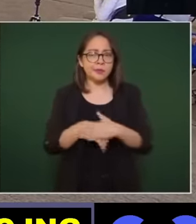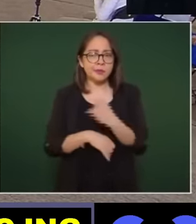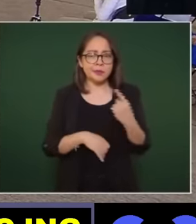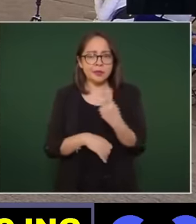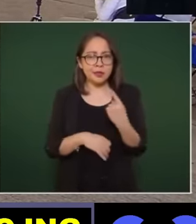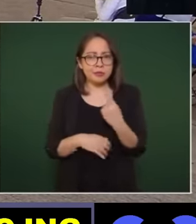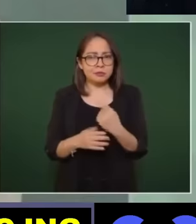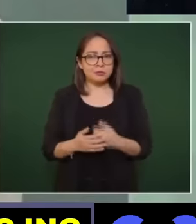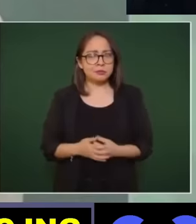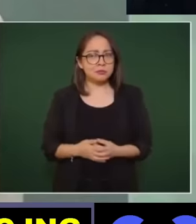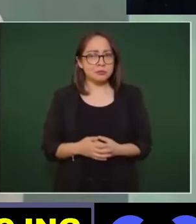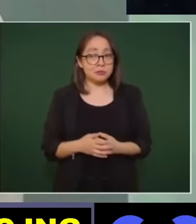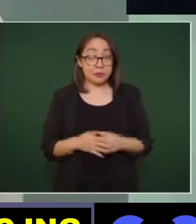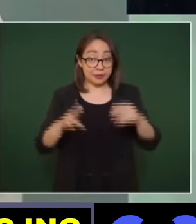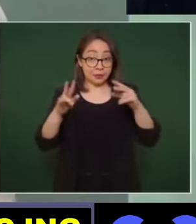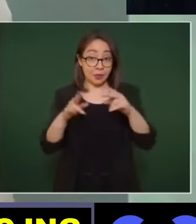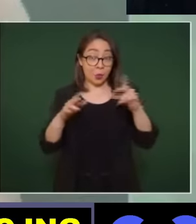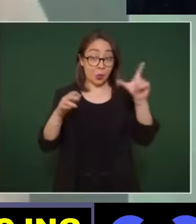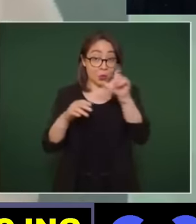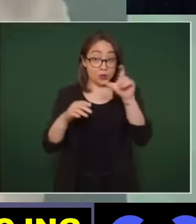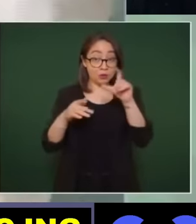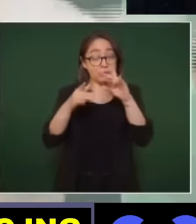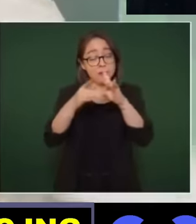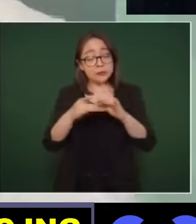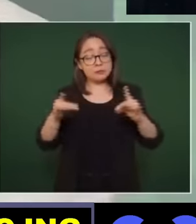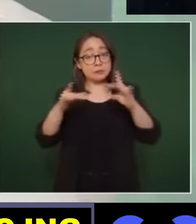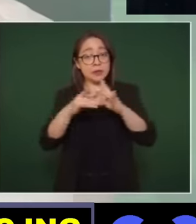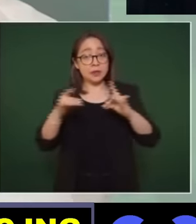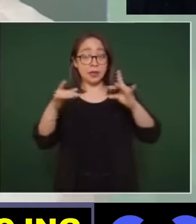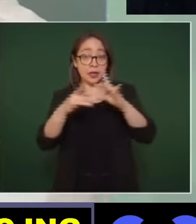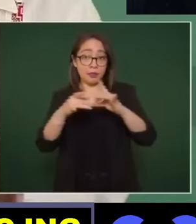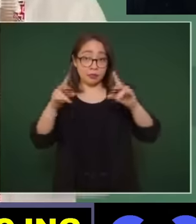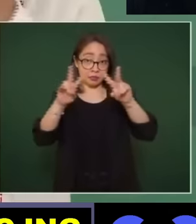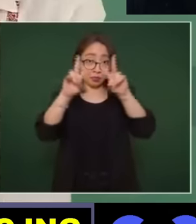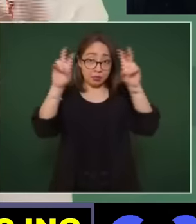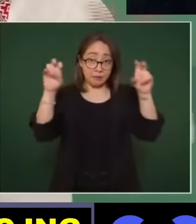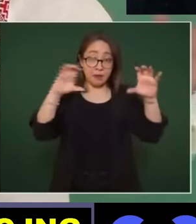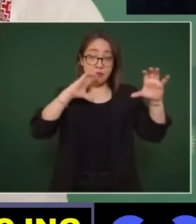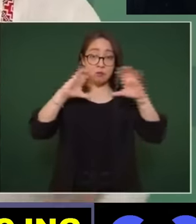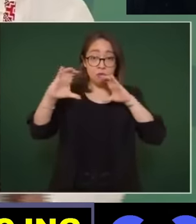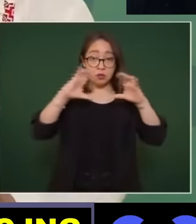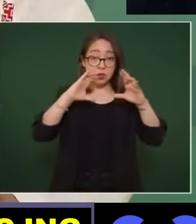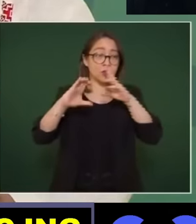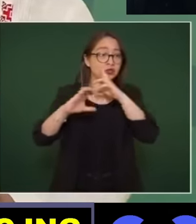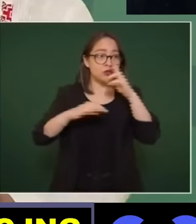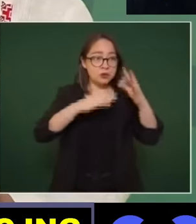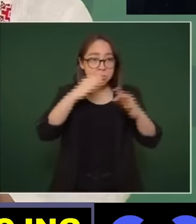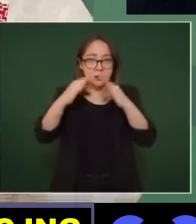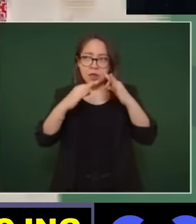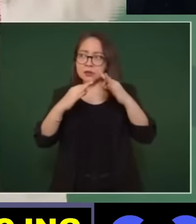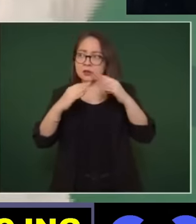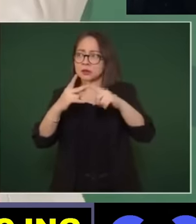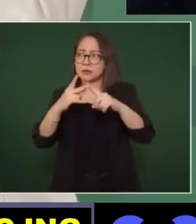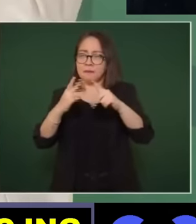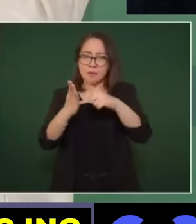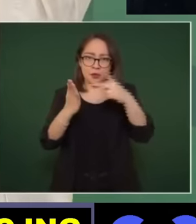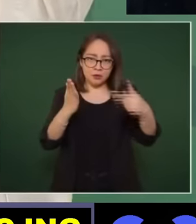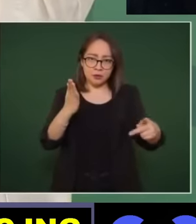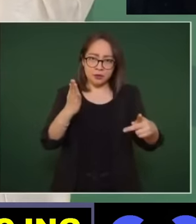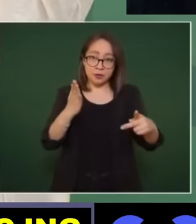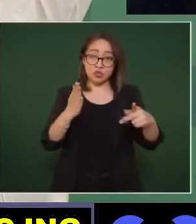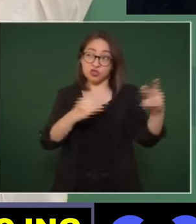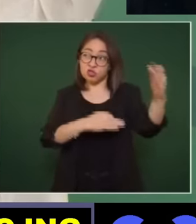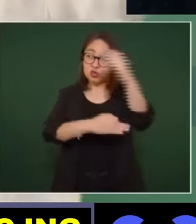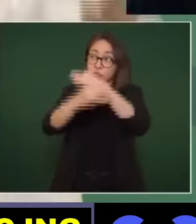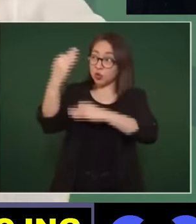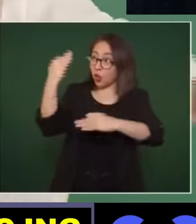los medios se piensa que es todo el país no siempre distingo primero una cosa